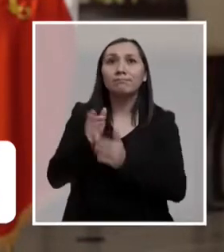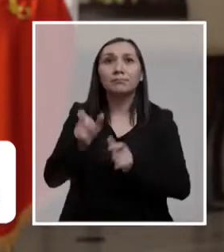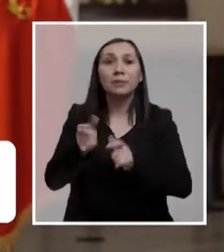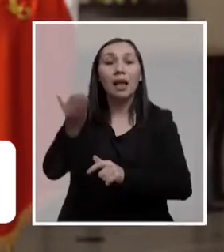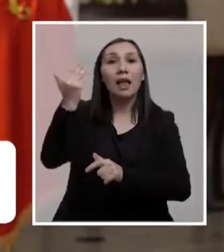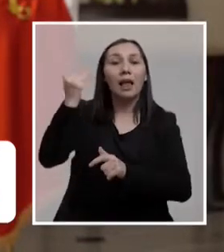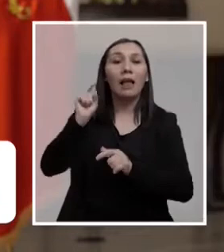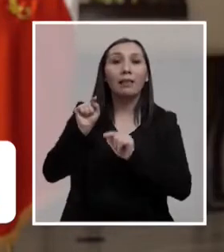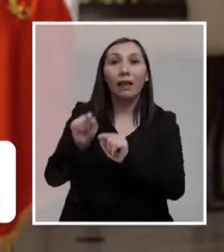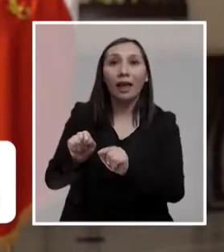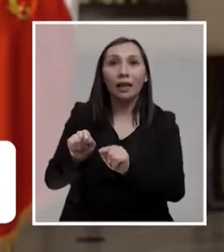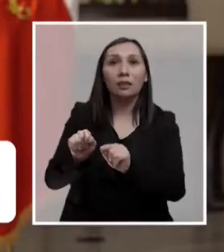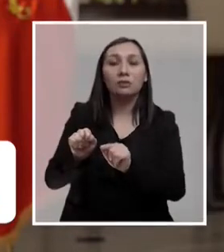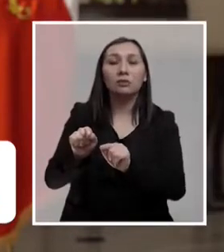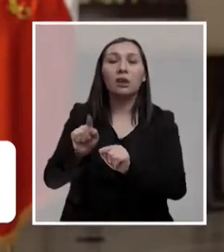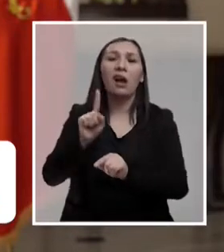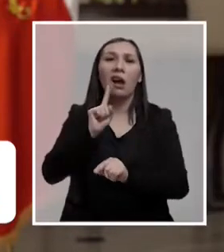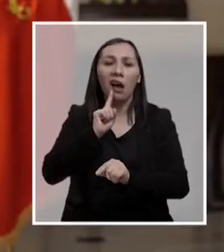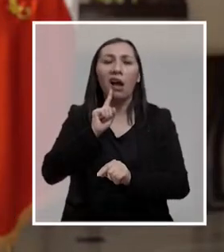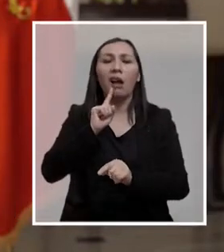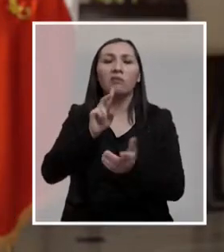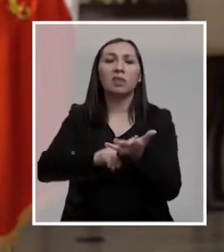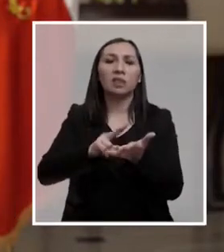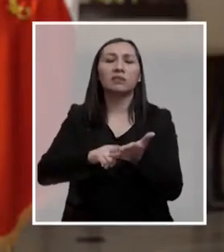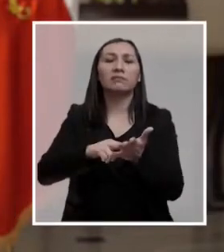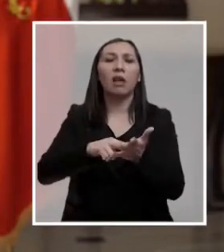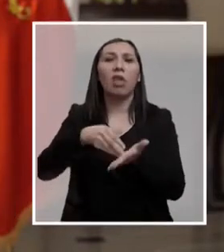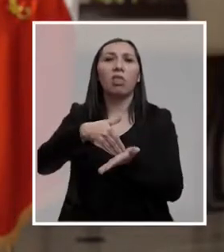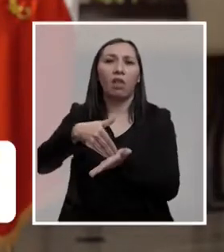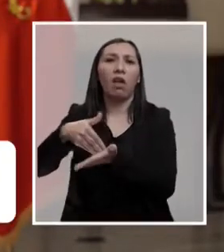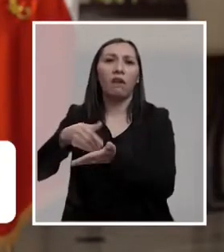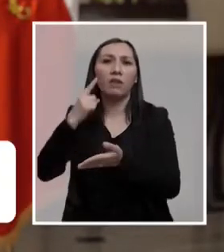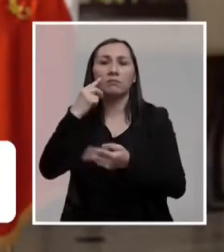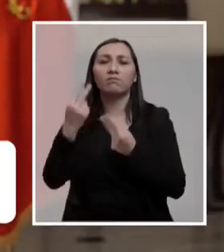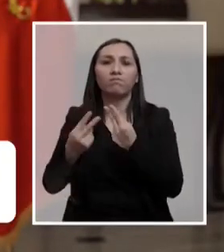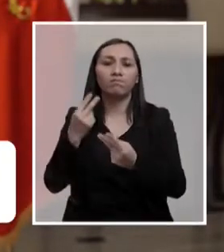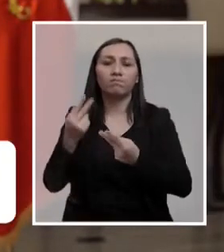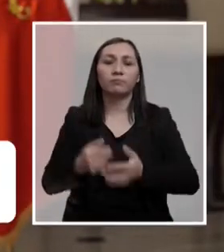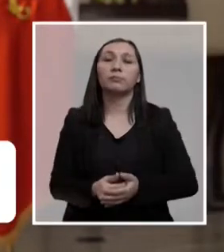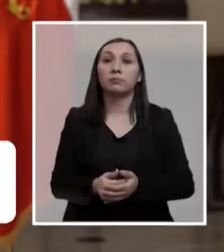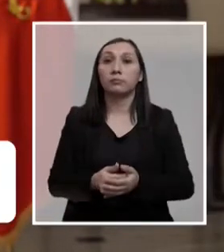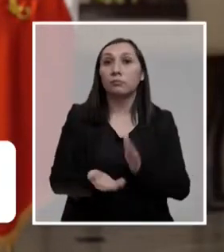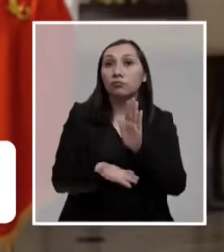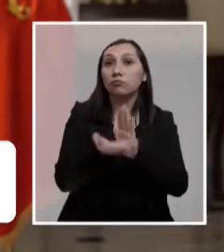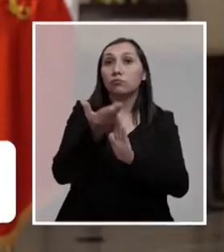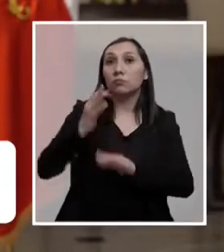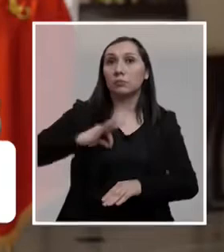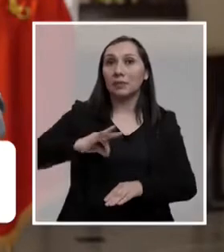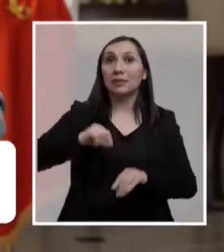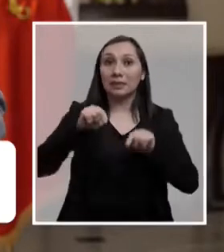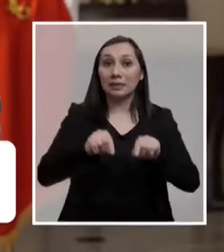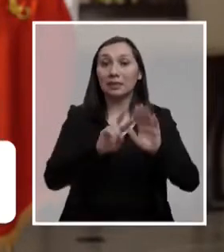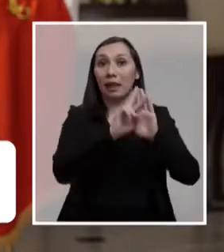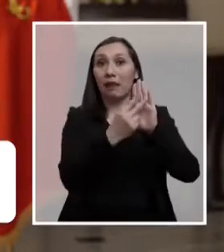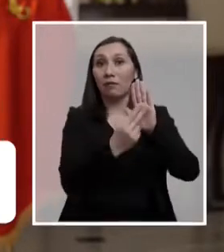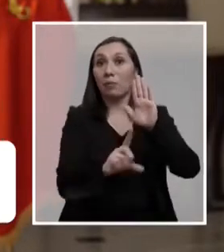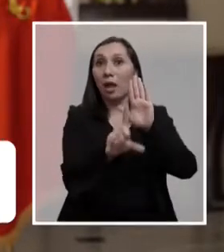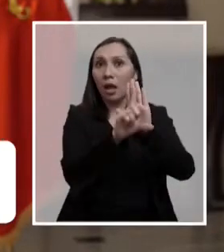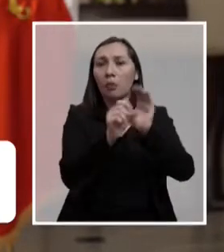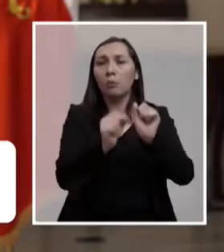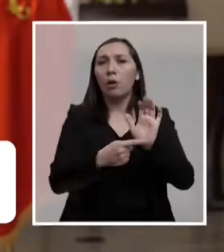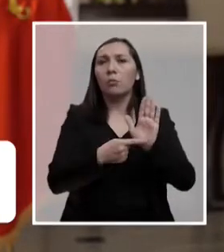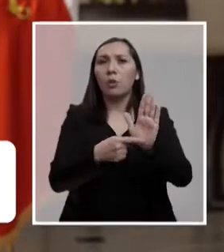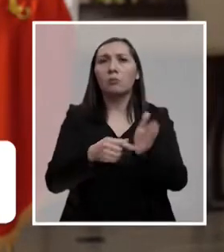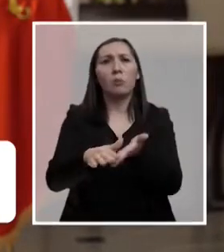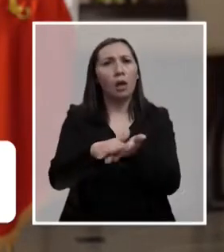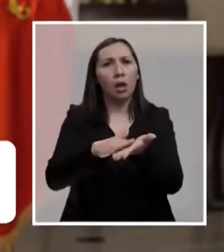pusieron en él y que tiene reconocidas deficiencias. La mejora de las pensiones con esta reforma puede demostrarse